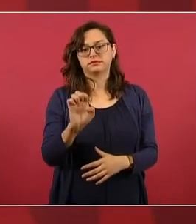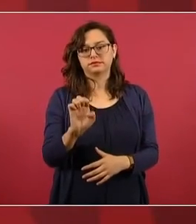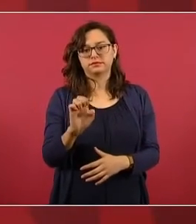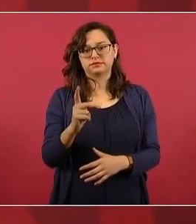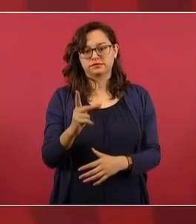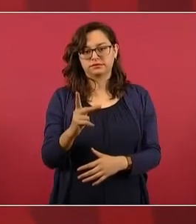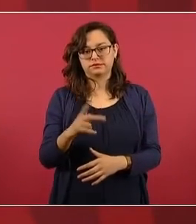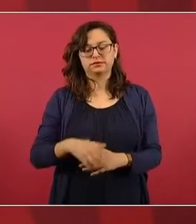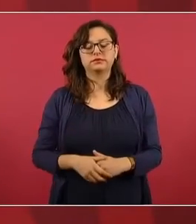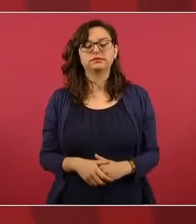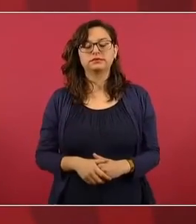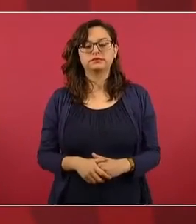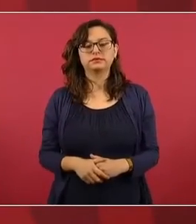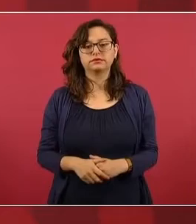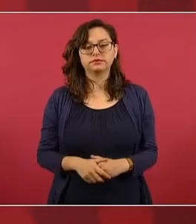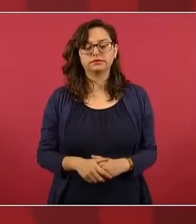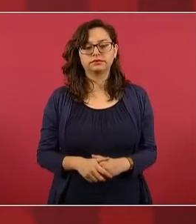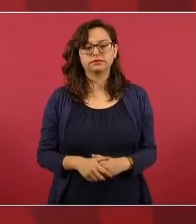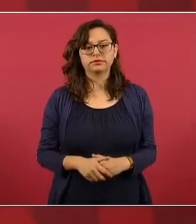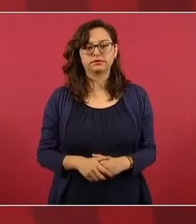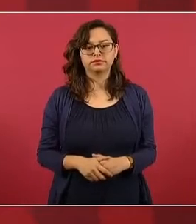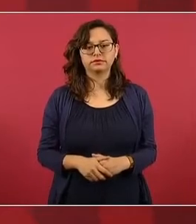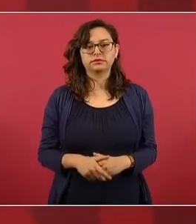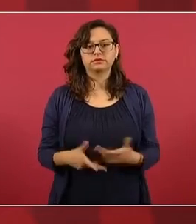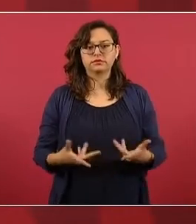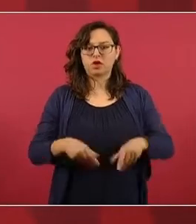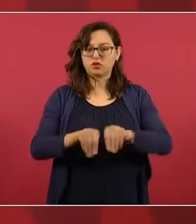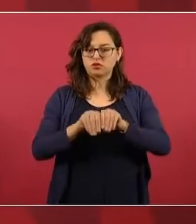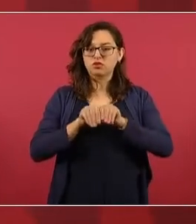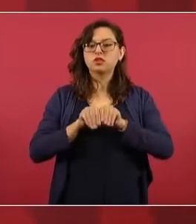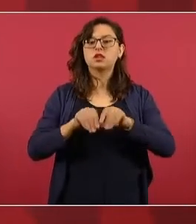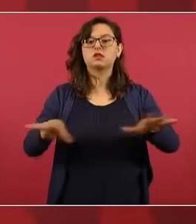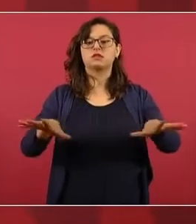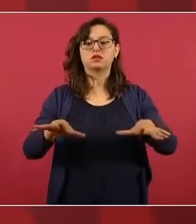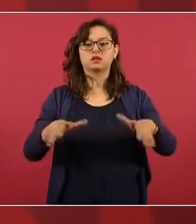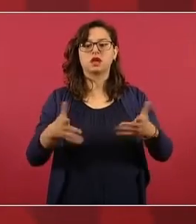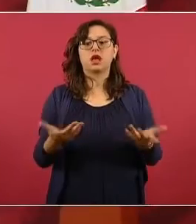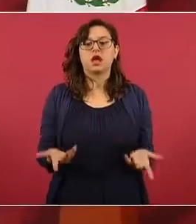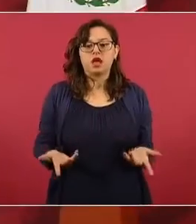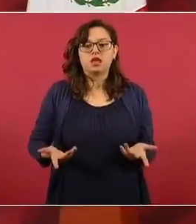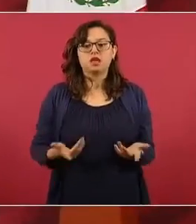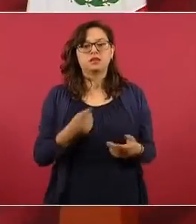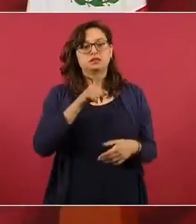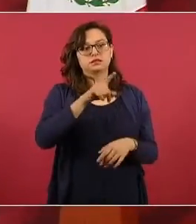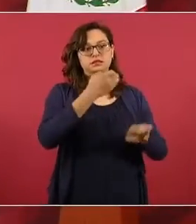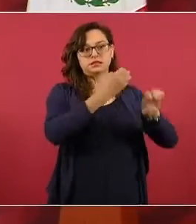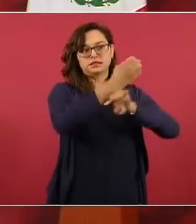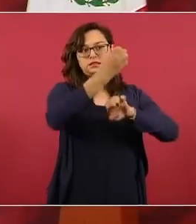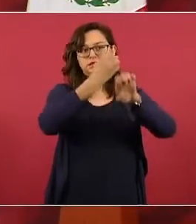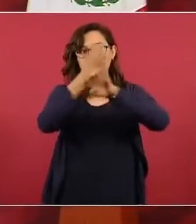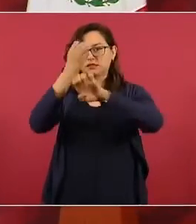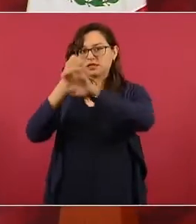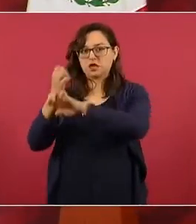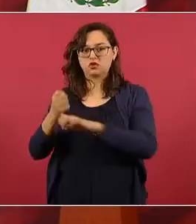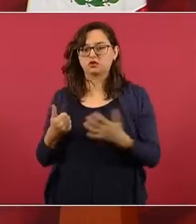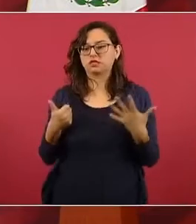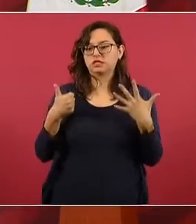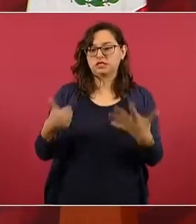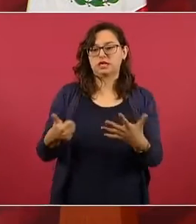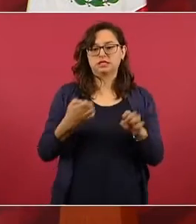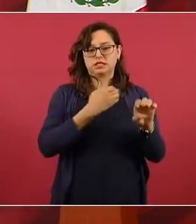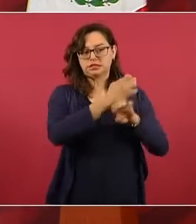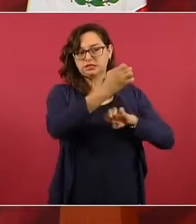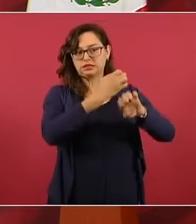para que ya en cada estado, no sólo en los seis donde